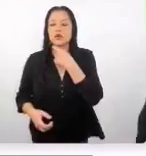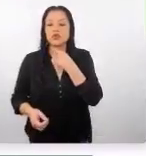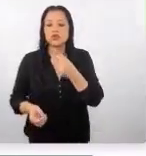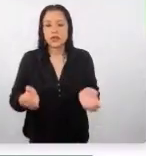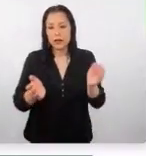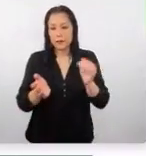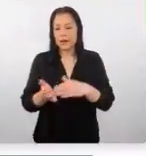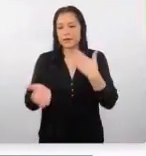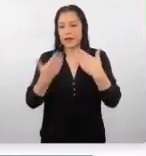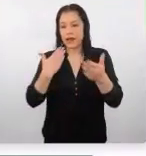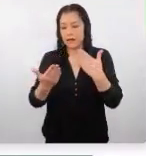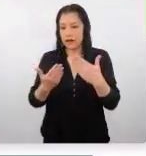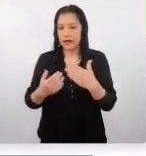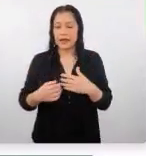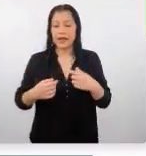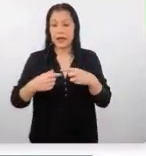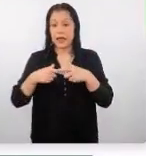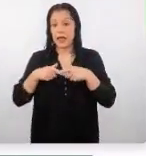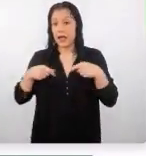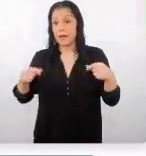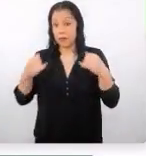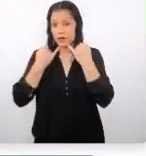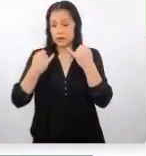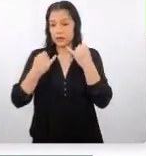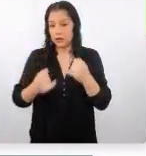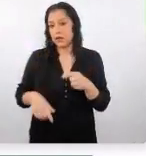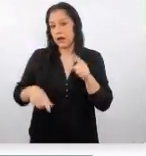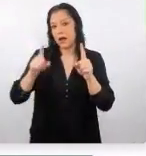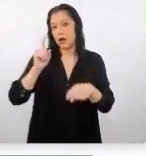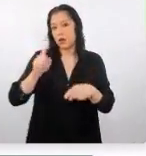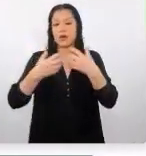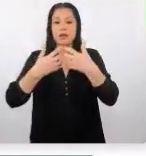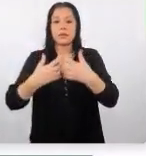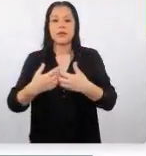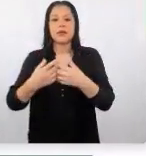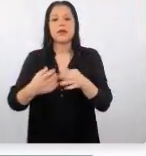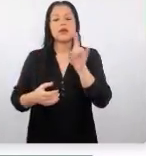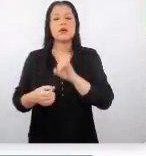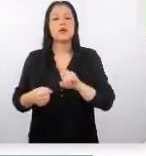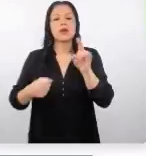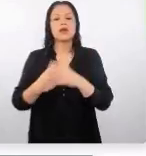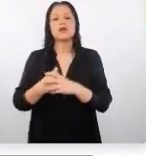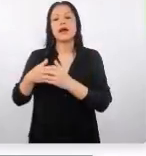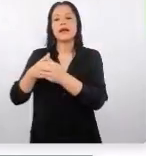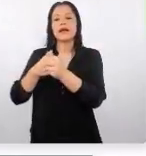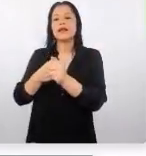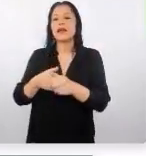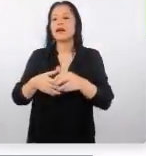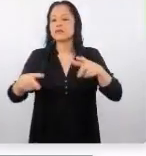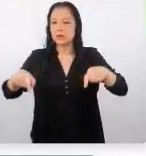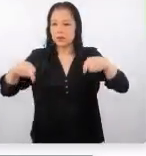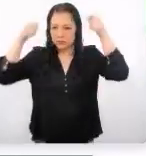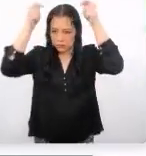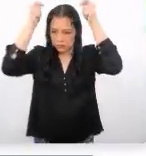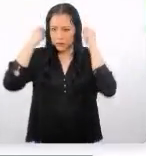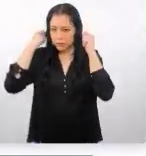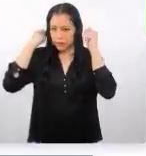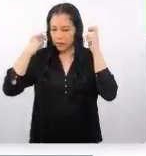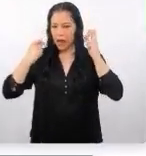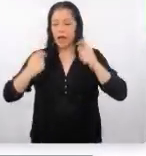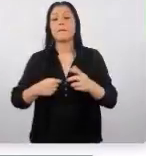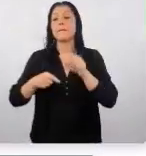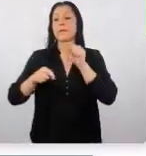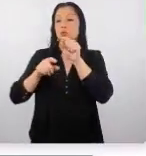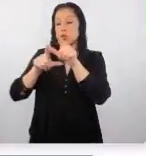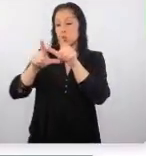en algunos casos lo que optan algunas empresas es utilizar audioguías en puntos importantes por ejemplo del guiado